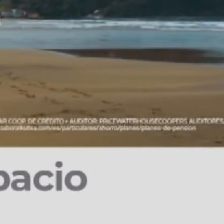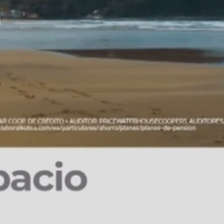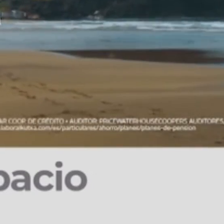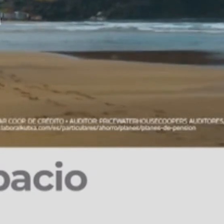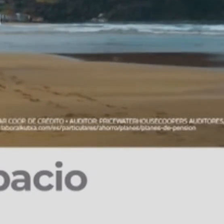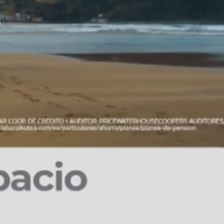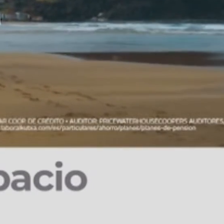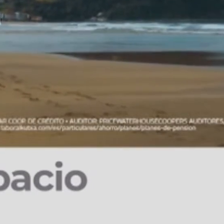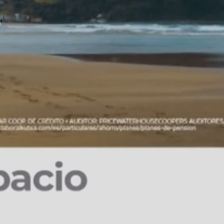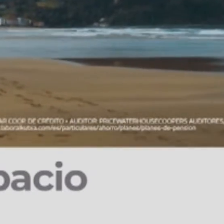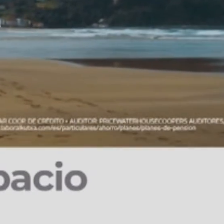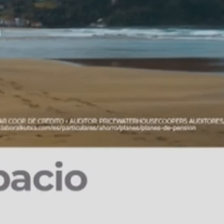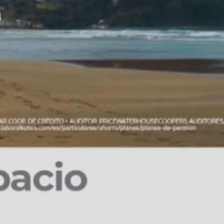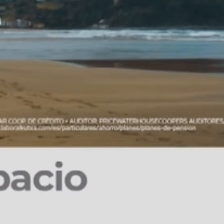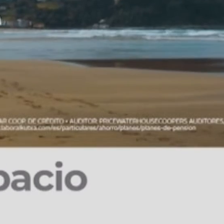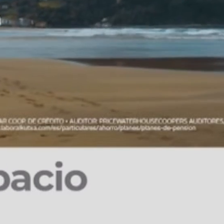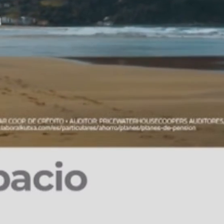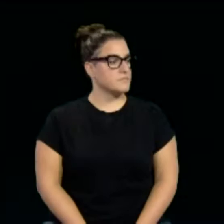Laboral Cucha, la banca cooperativa.